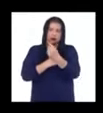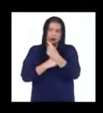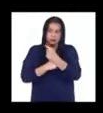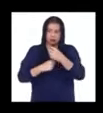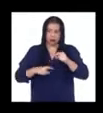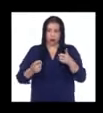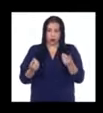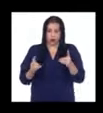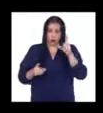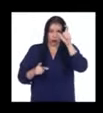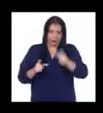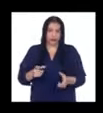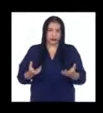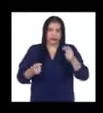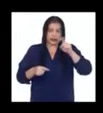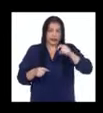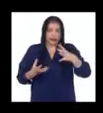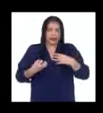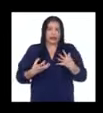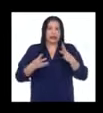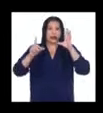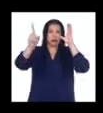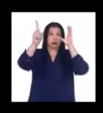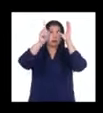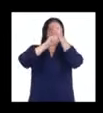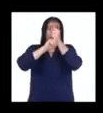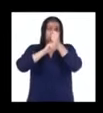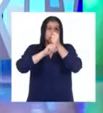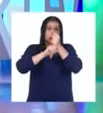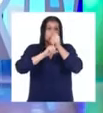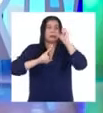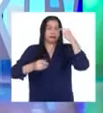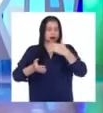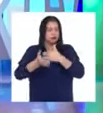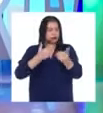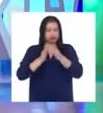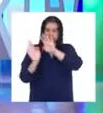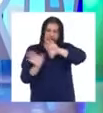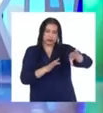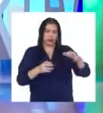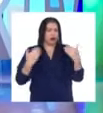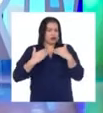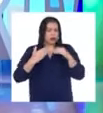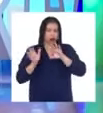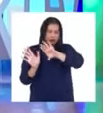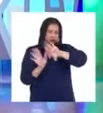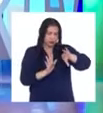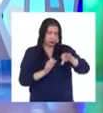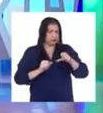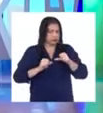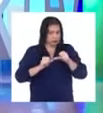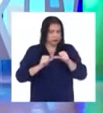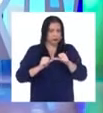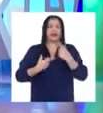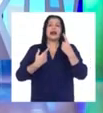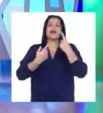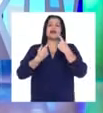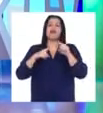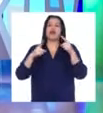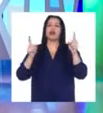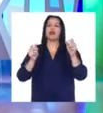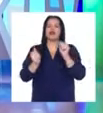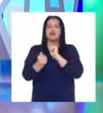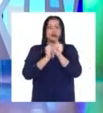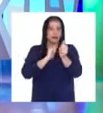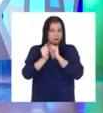algo tenemos que enfrentar nuestros miedos. Y así en diferentes competencias,